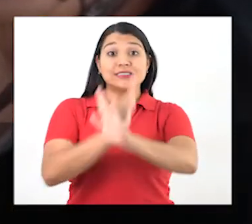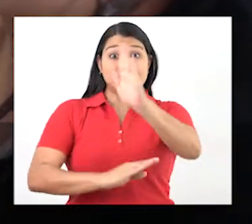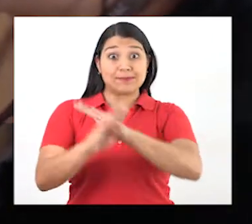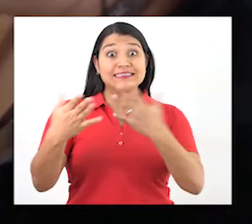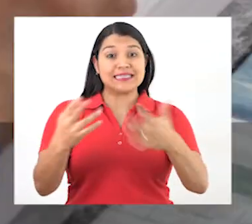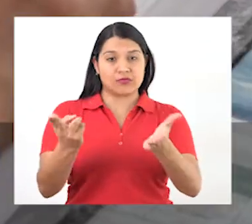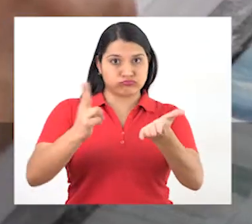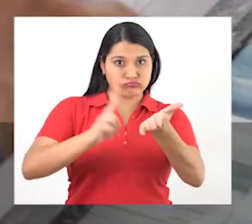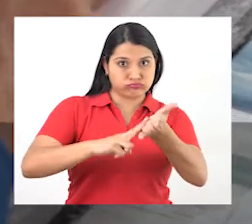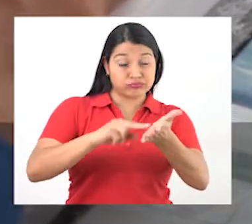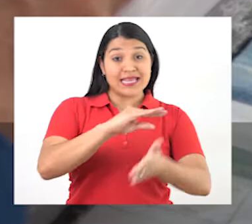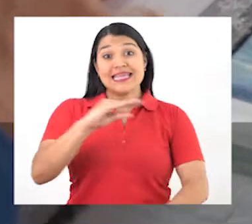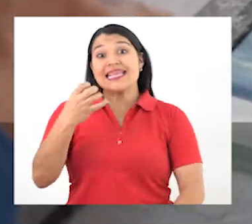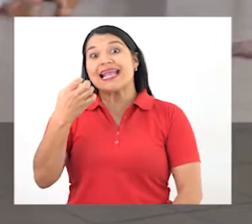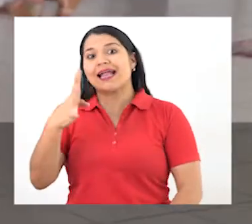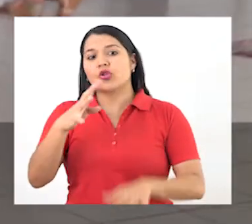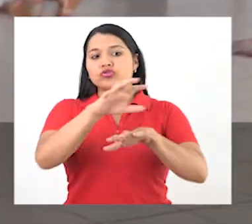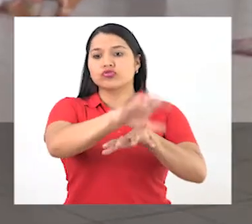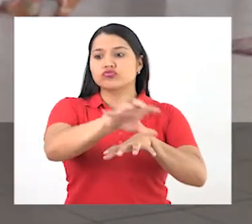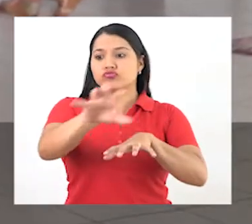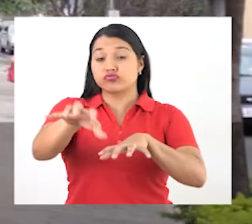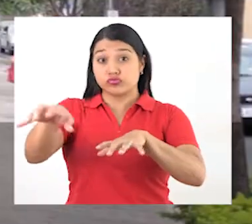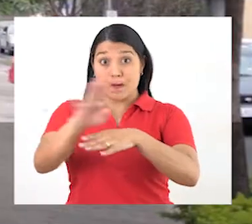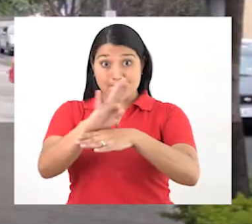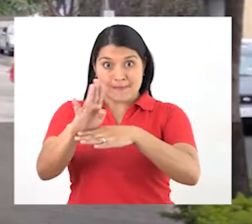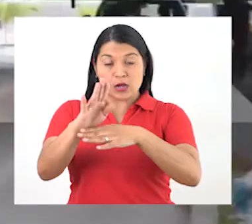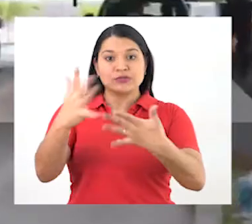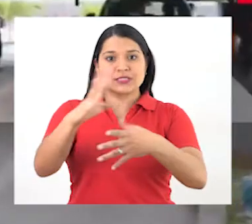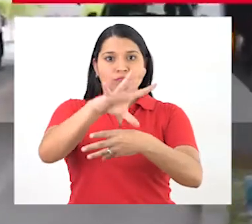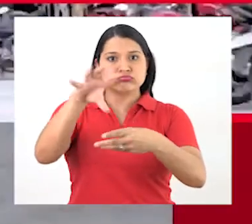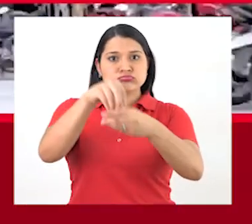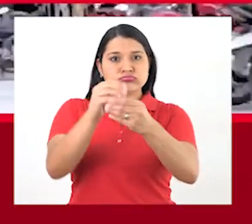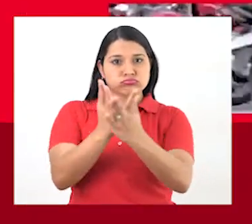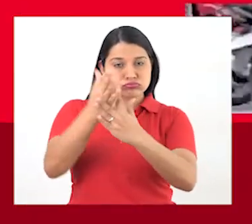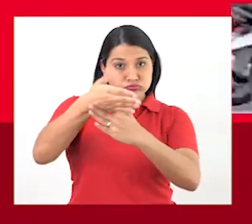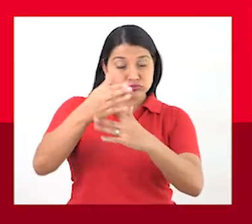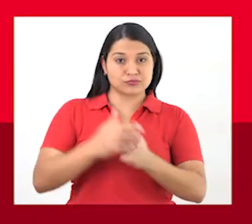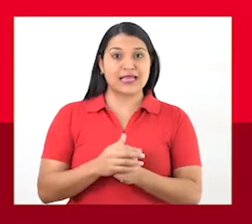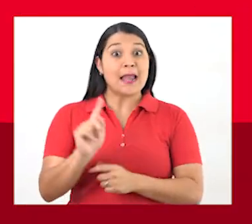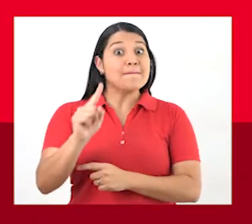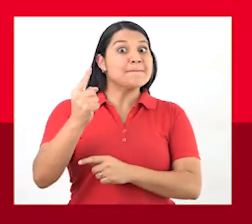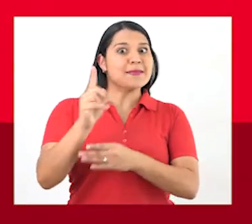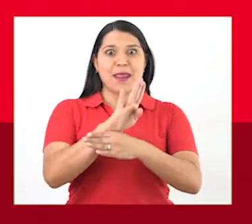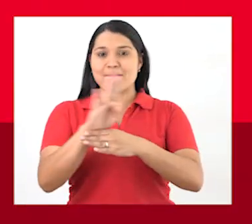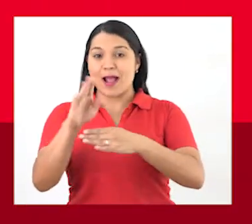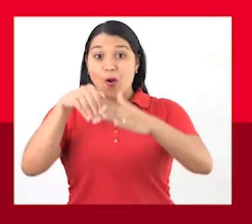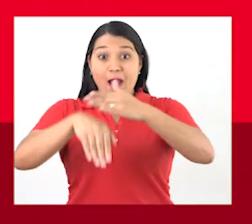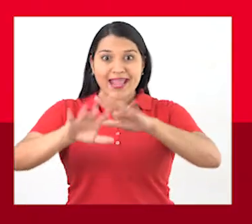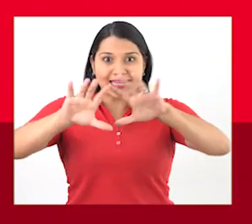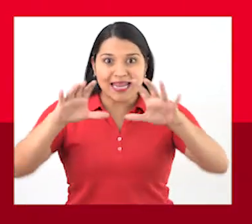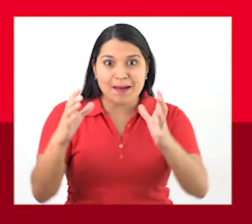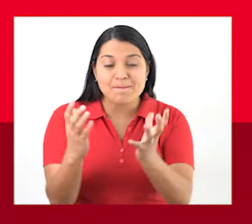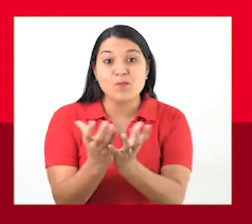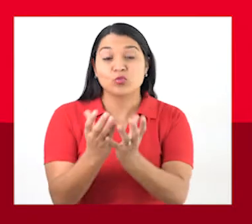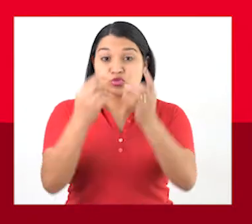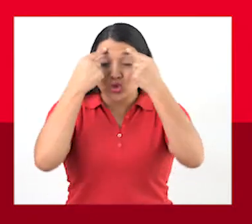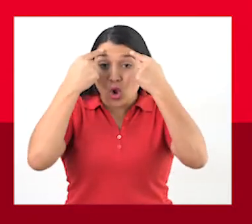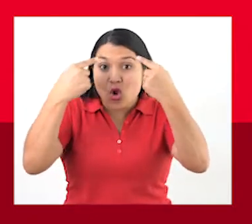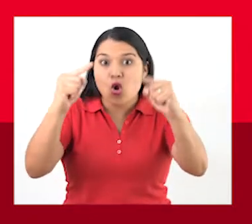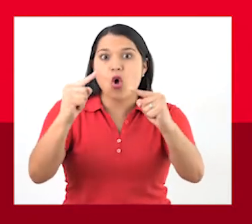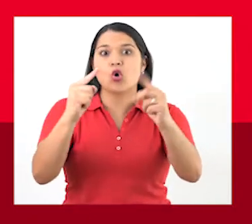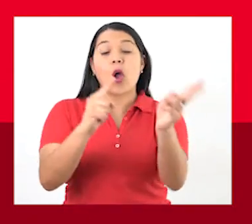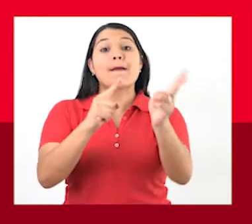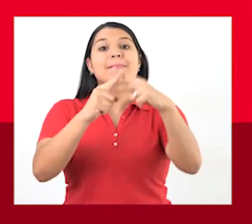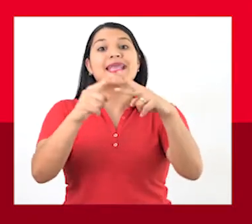contratados y 14 sucursales inclusivas. El primer banco del mundo en aplicar el